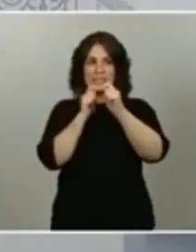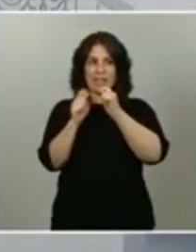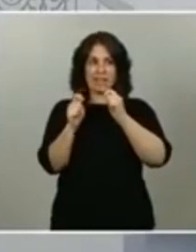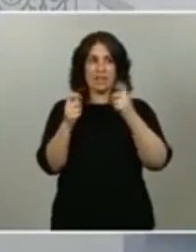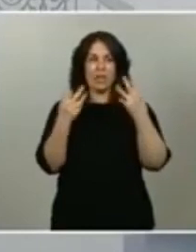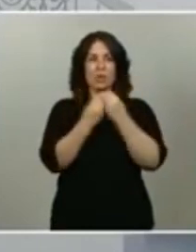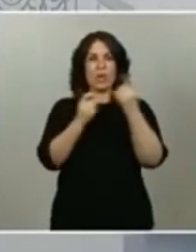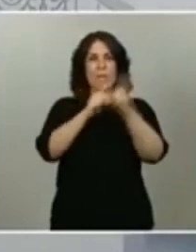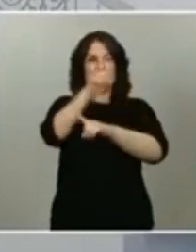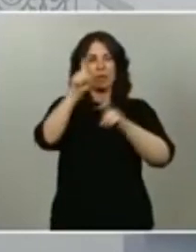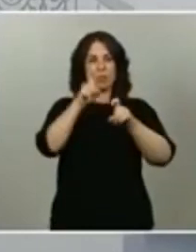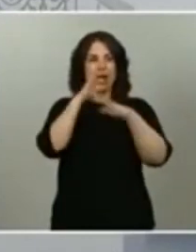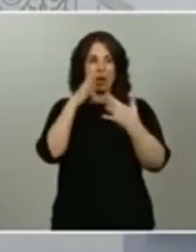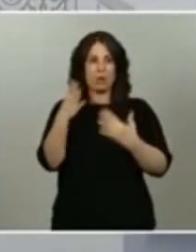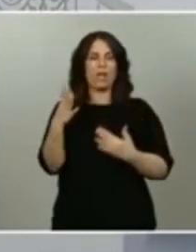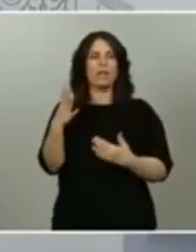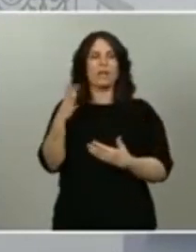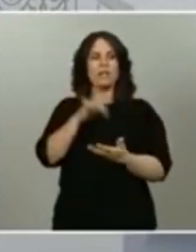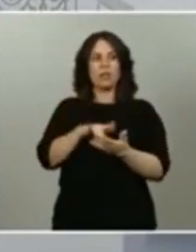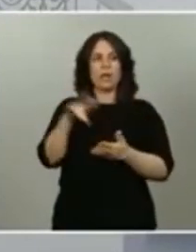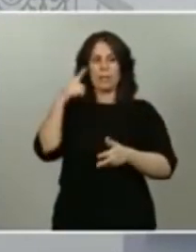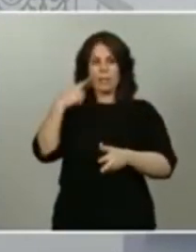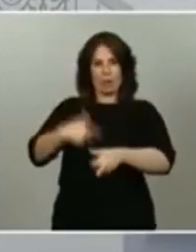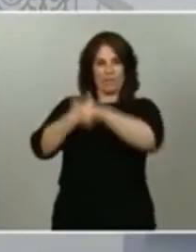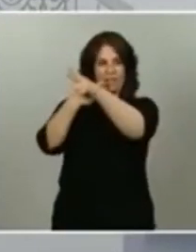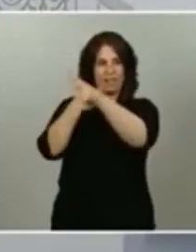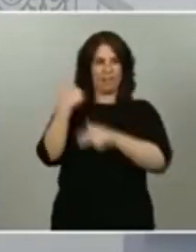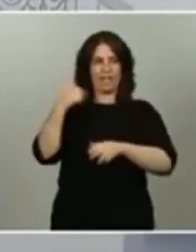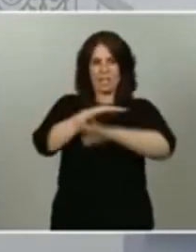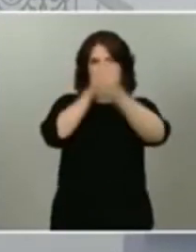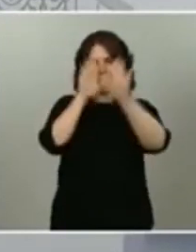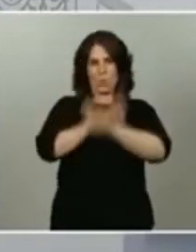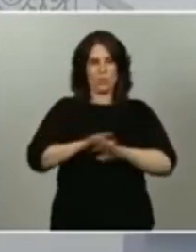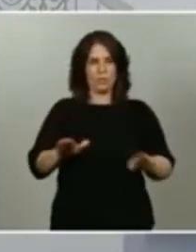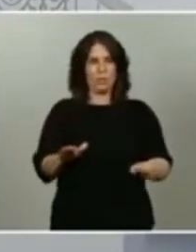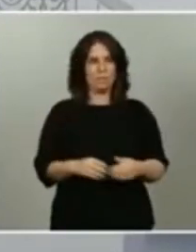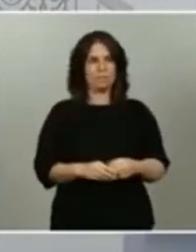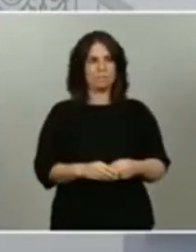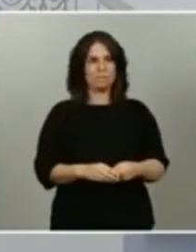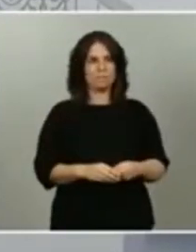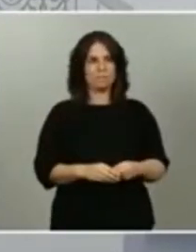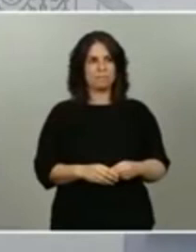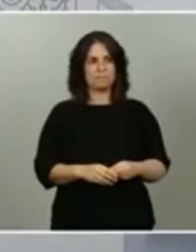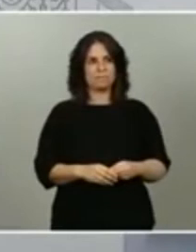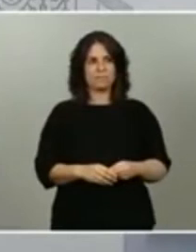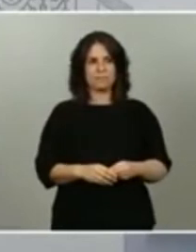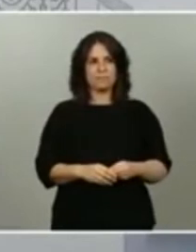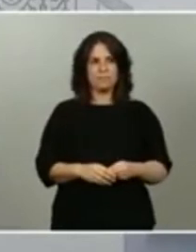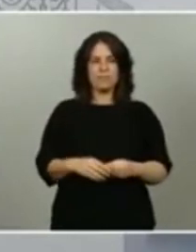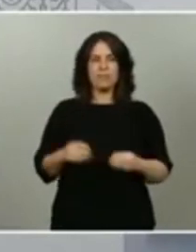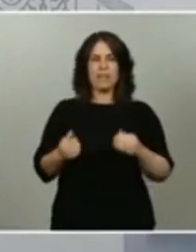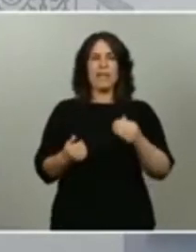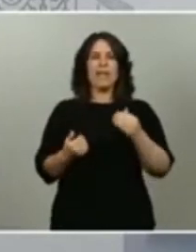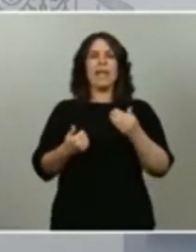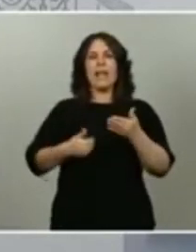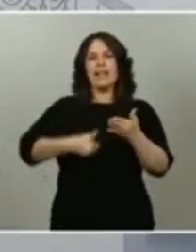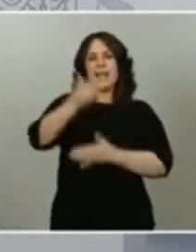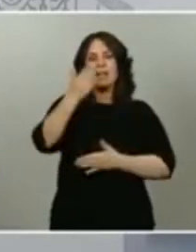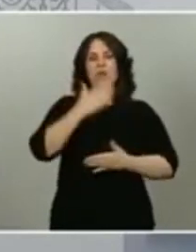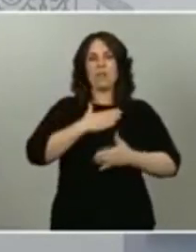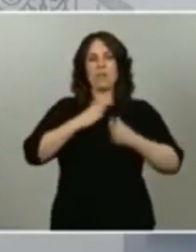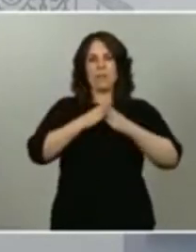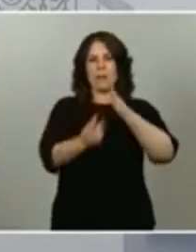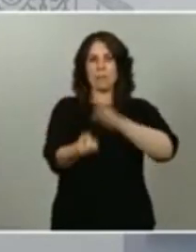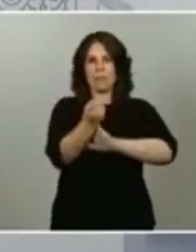llega en este caso por videoconferencia establecemos esa comunicación con el diario del puerto desde Cádiz